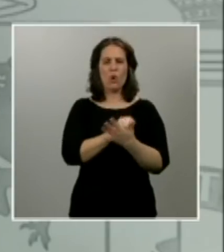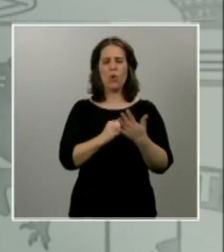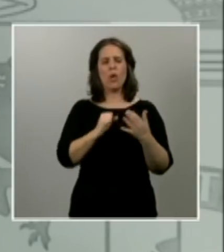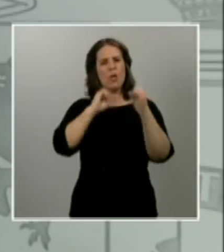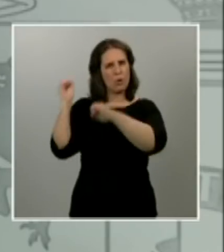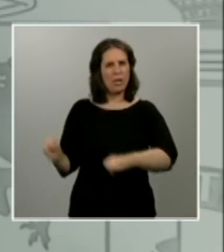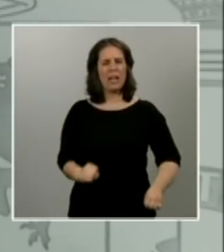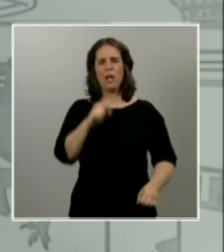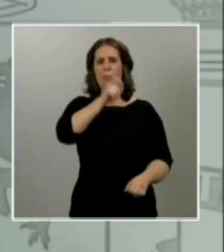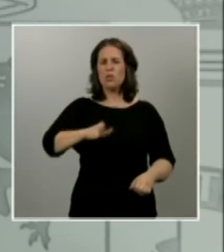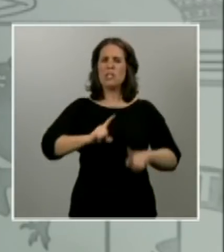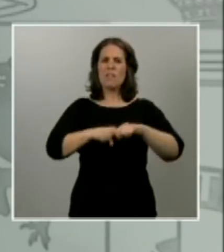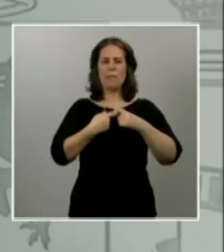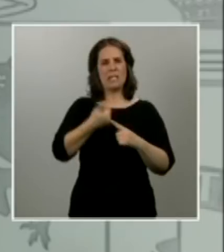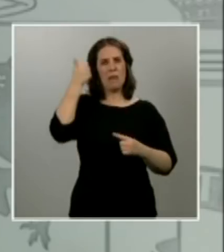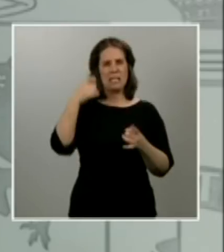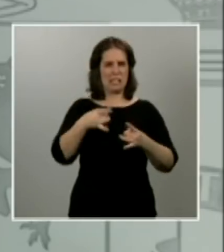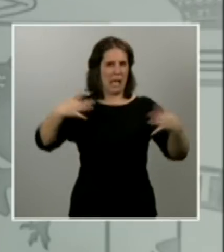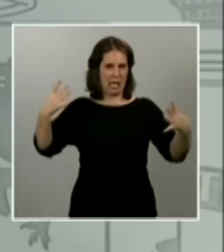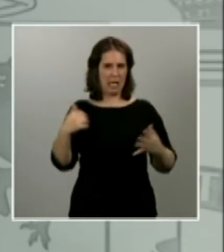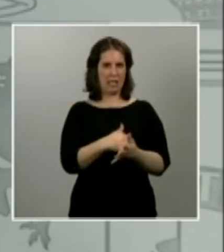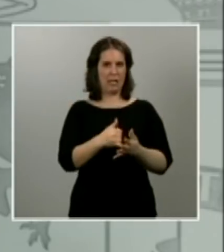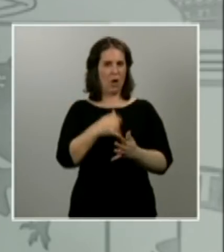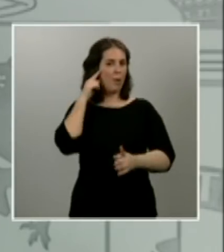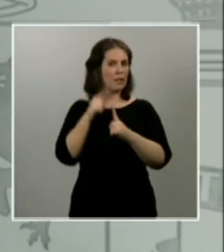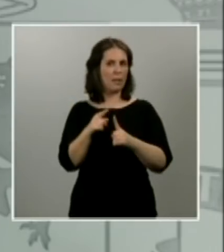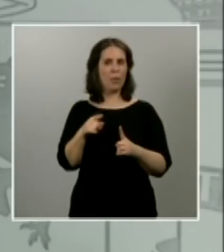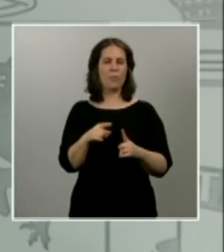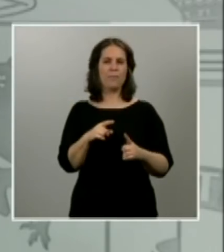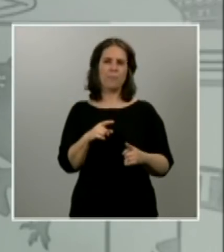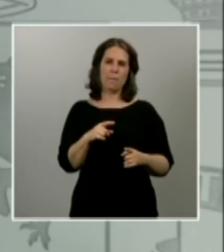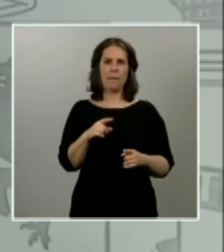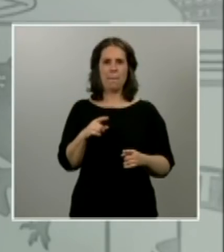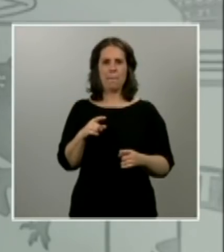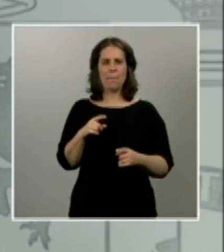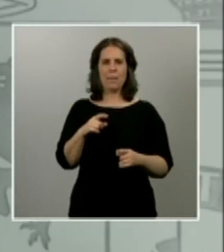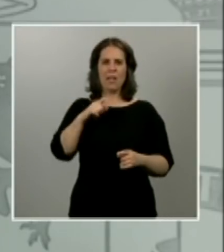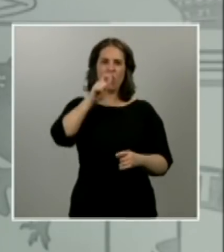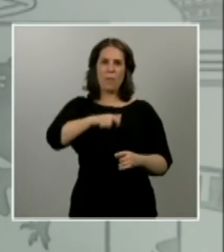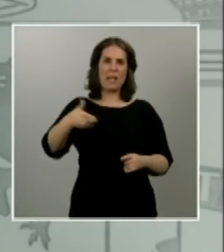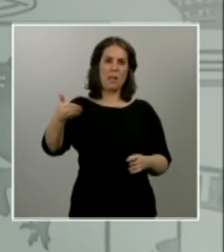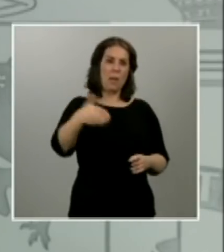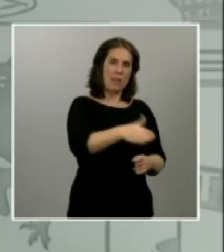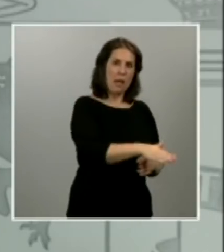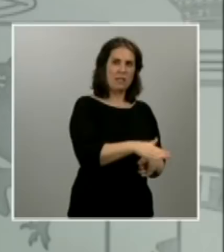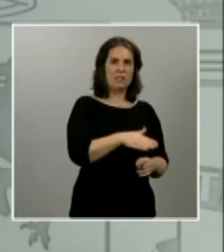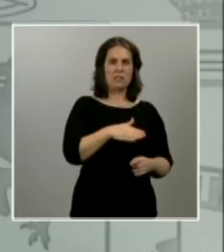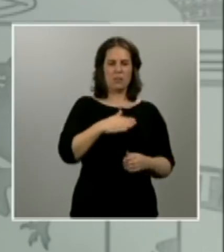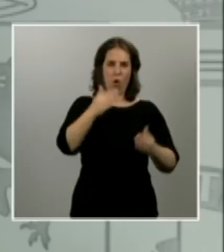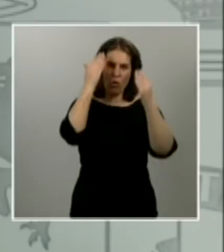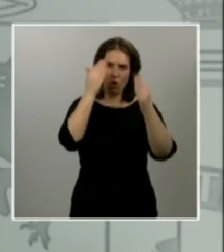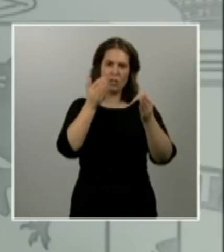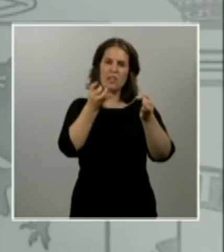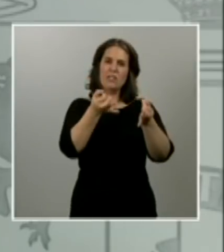vulnerables para que el COVID-19 nos sume a la estela de víctimas civiles a las cuales siempre rendiremos honor y tributo